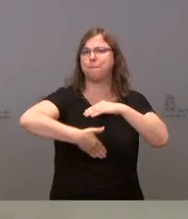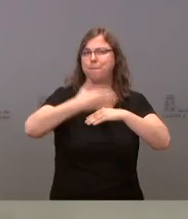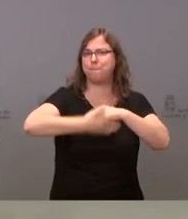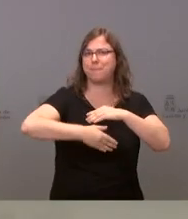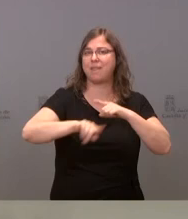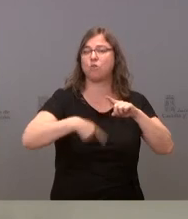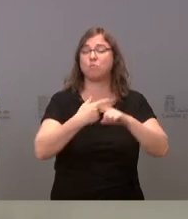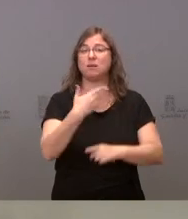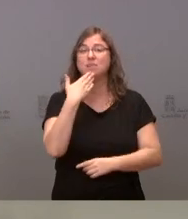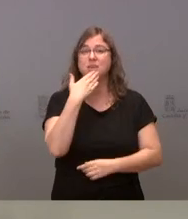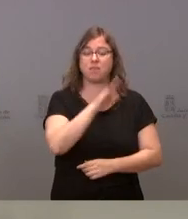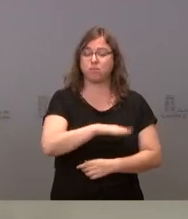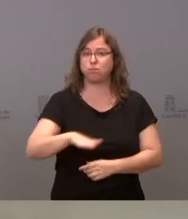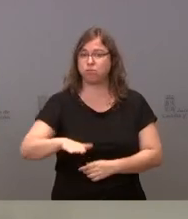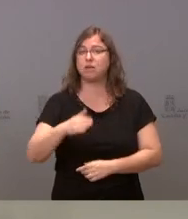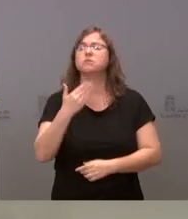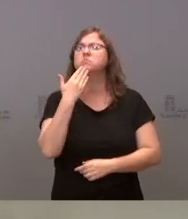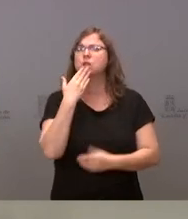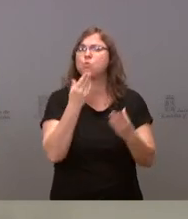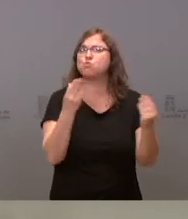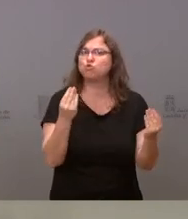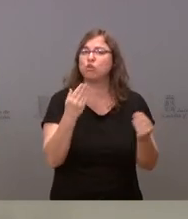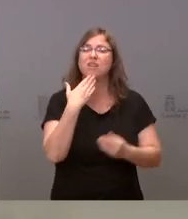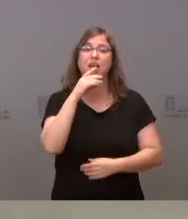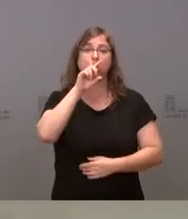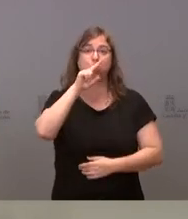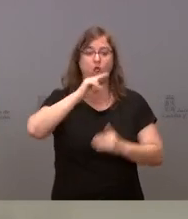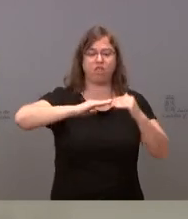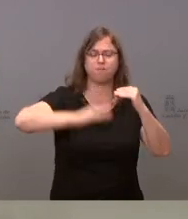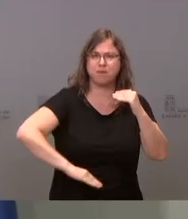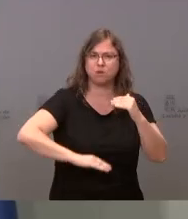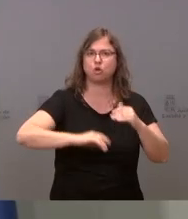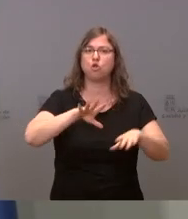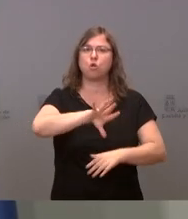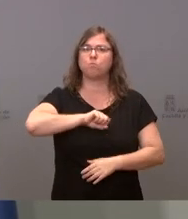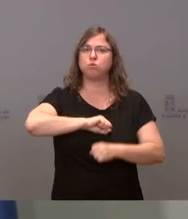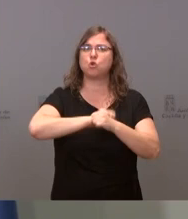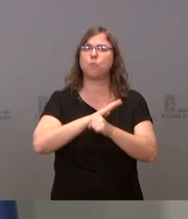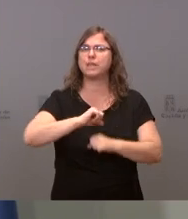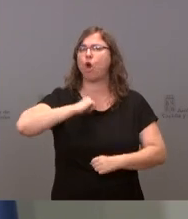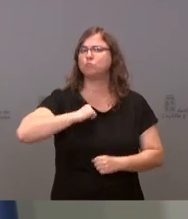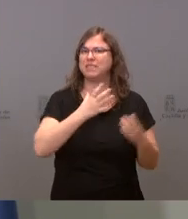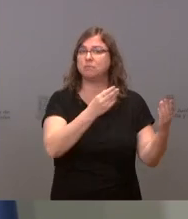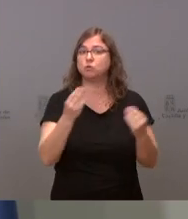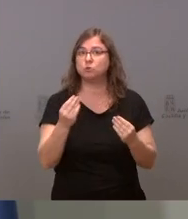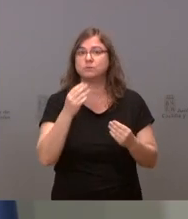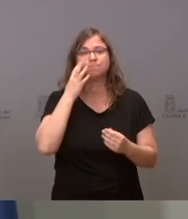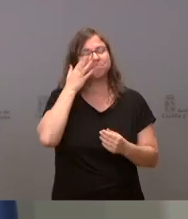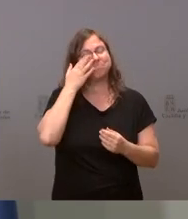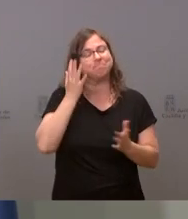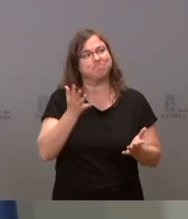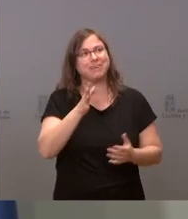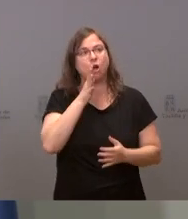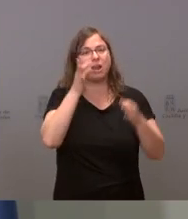los menores me ha dicho que ha habido un incremento, no sé si hay muchos menores ingresados. Ingresados, no te puedo dar en este momento